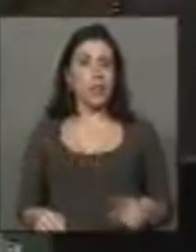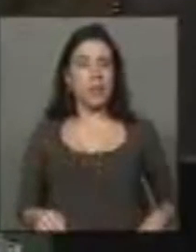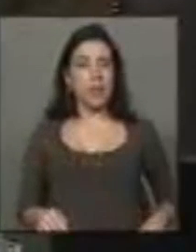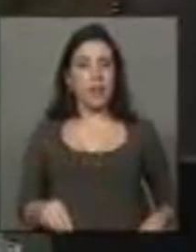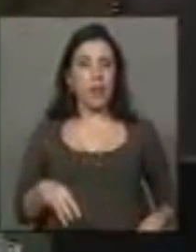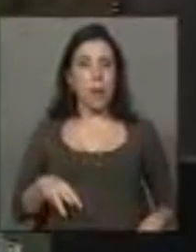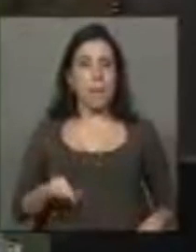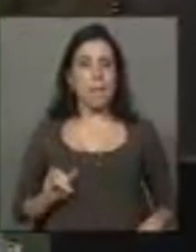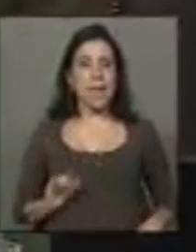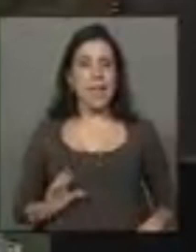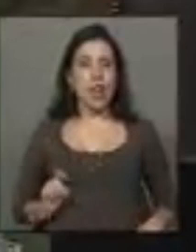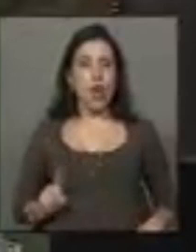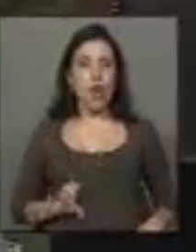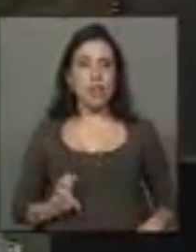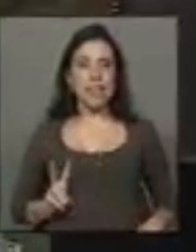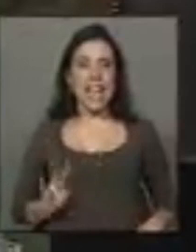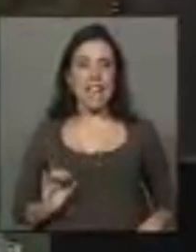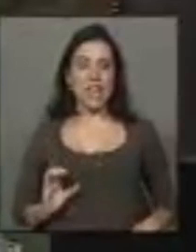Vlado Mirosevic.